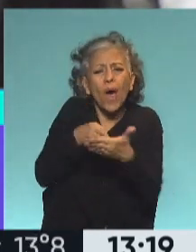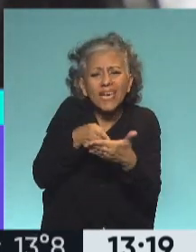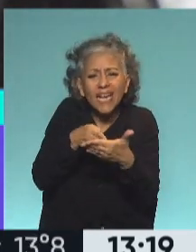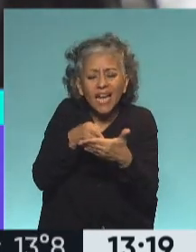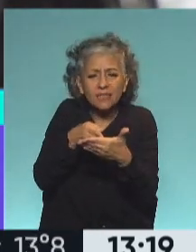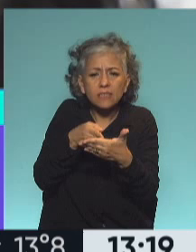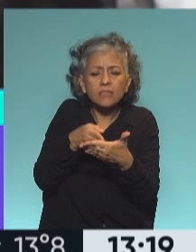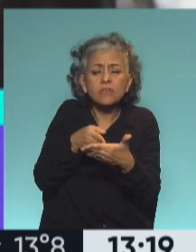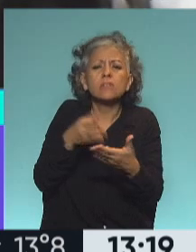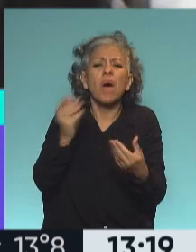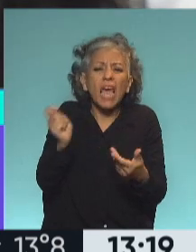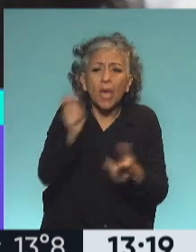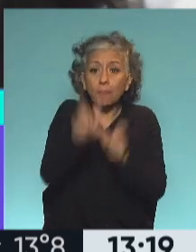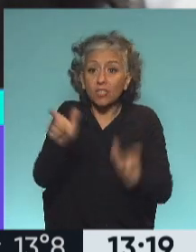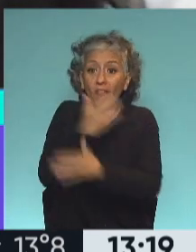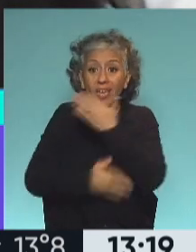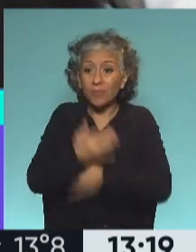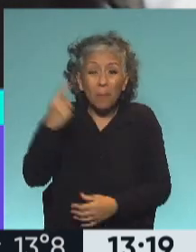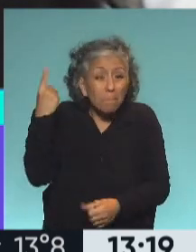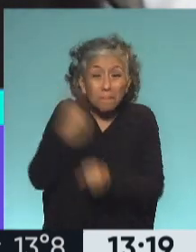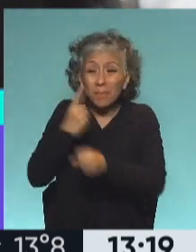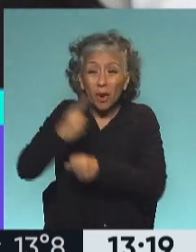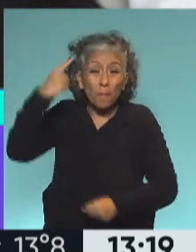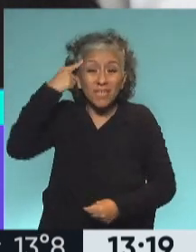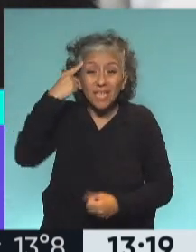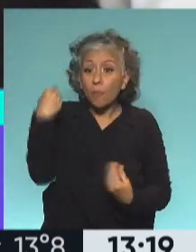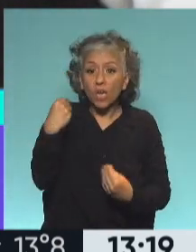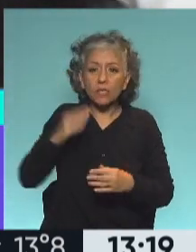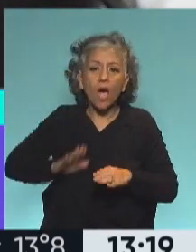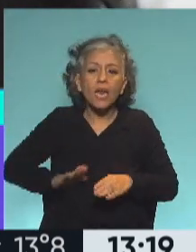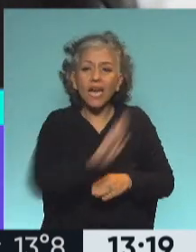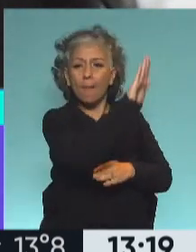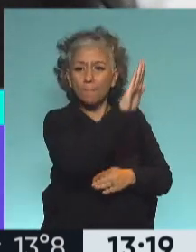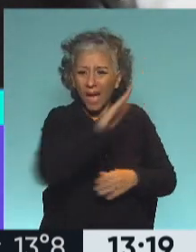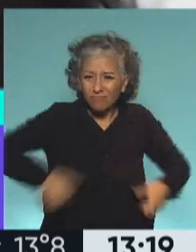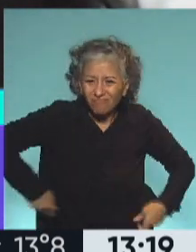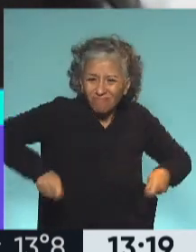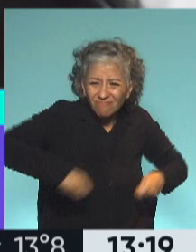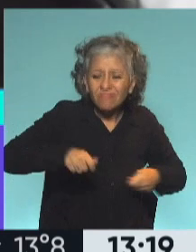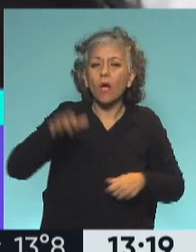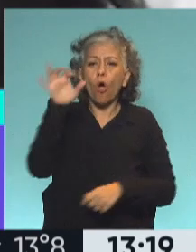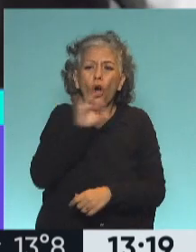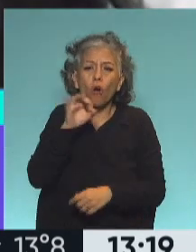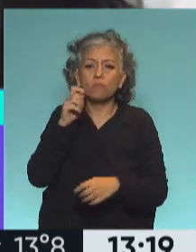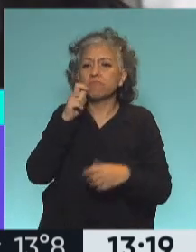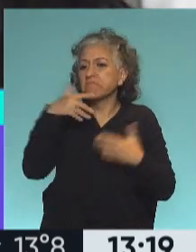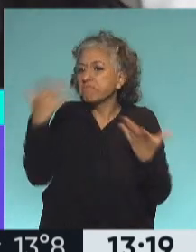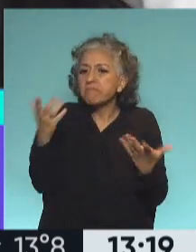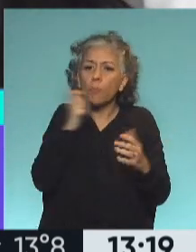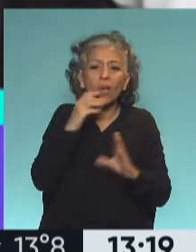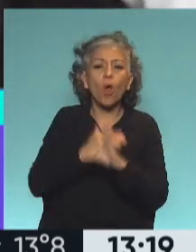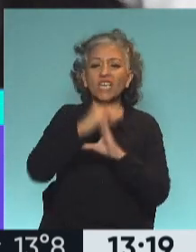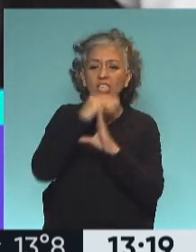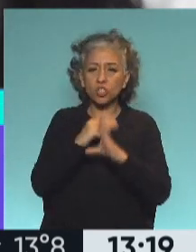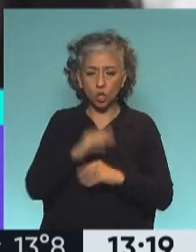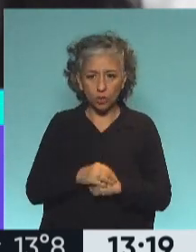personas con discapacidad, lo primero que se nos viene a la cabeza es una rampa o un ascensor.